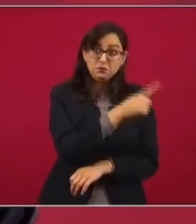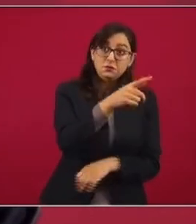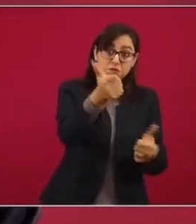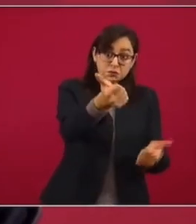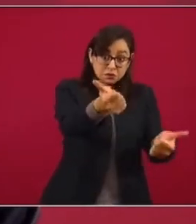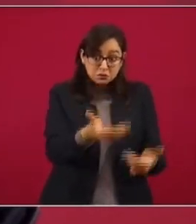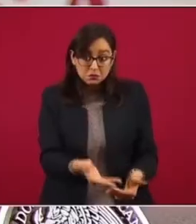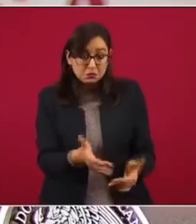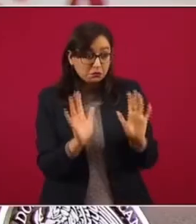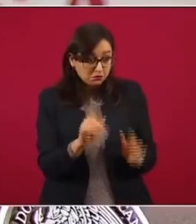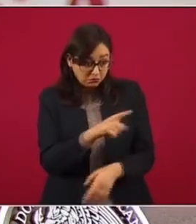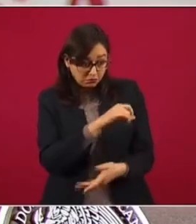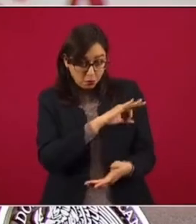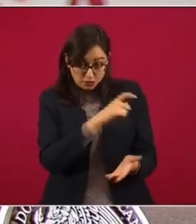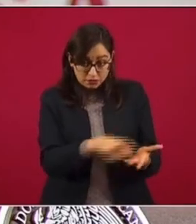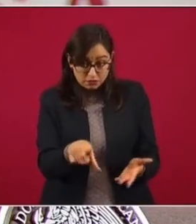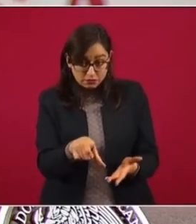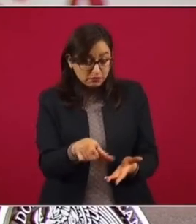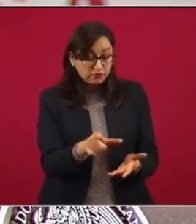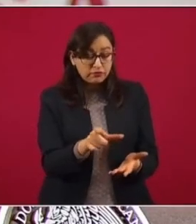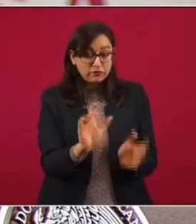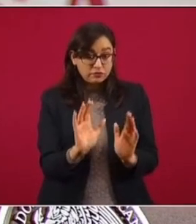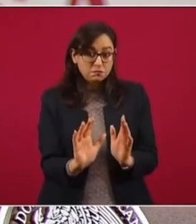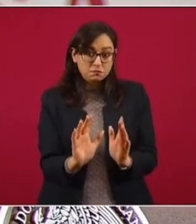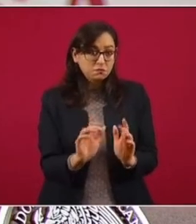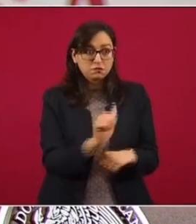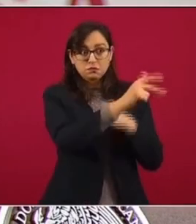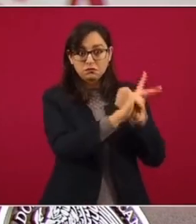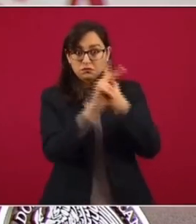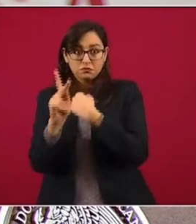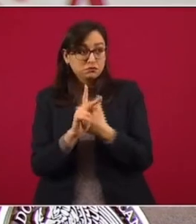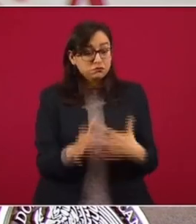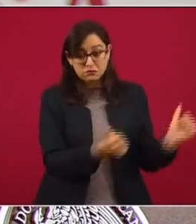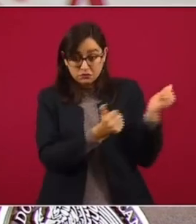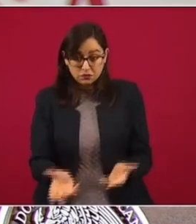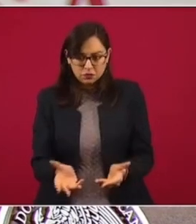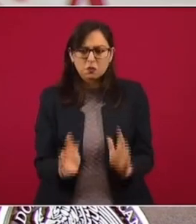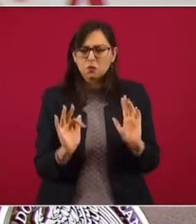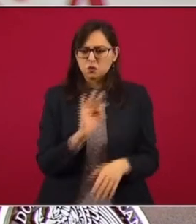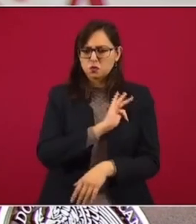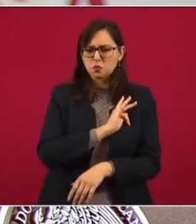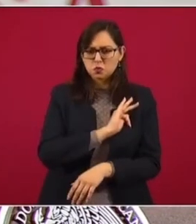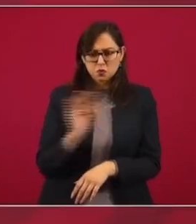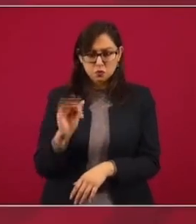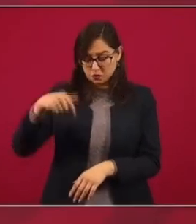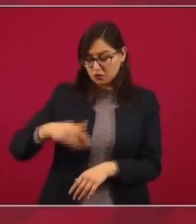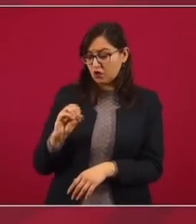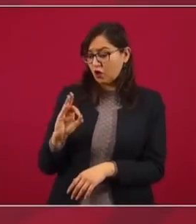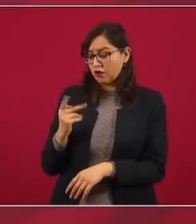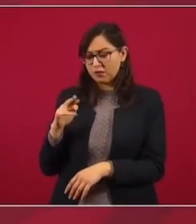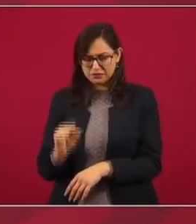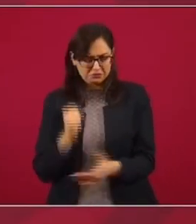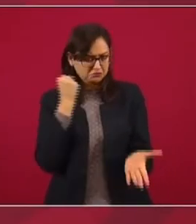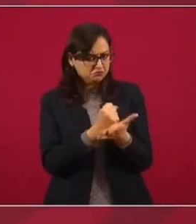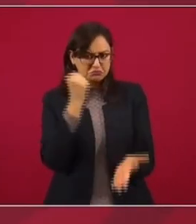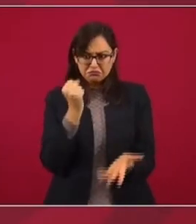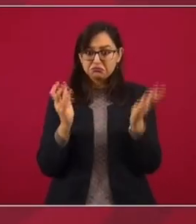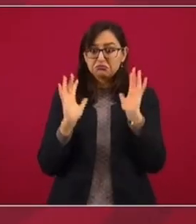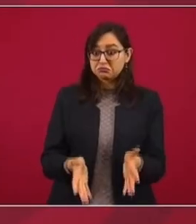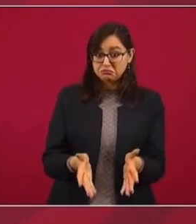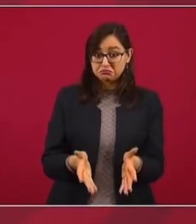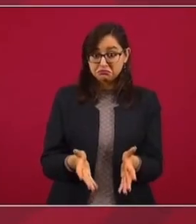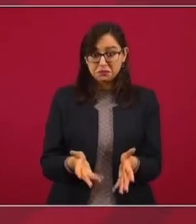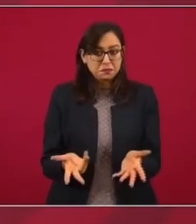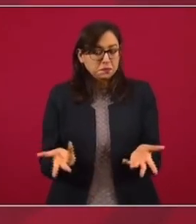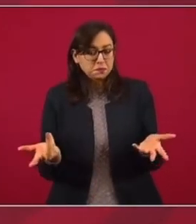importarla, si la quiere, en cualquier parte del mundo. Si ya está autorizada por Cofepris, pues